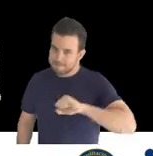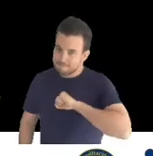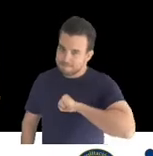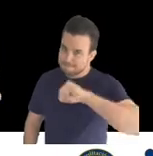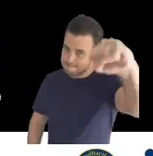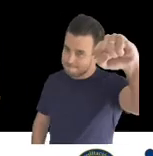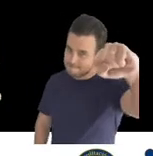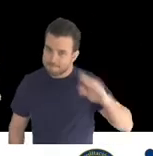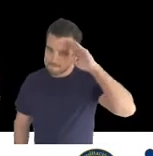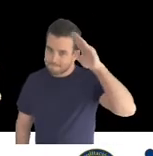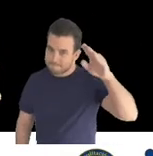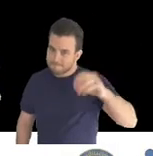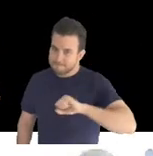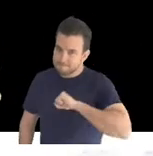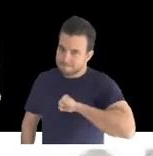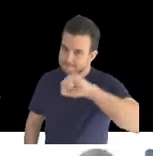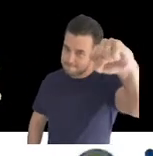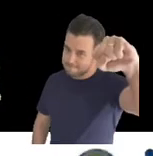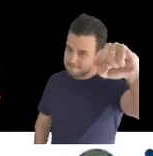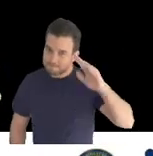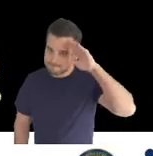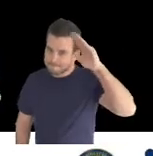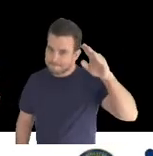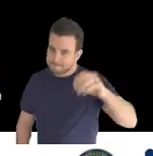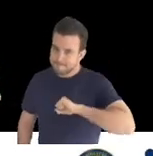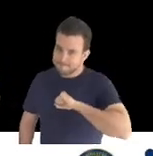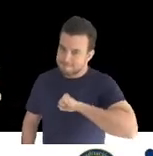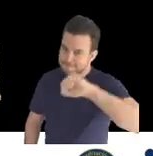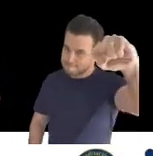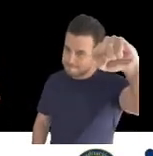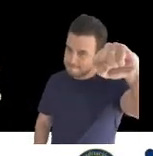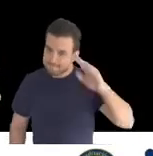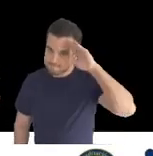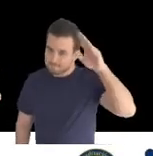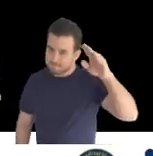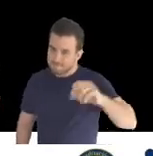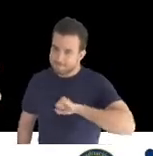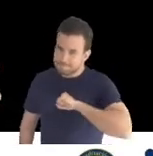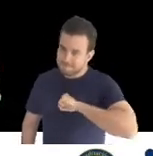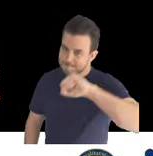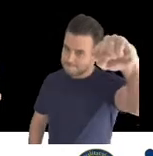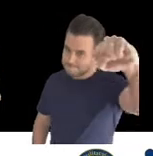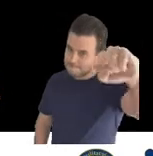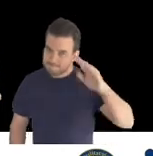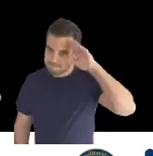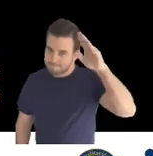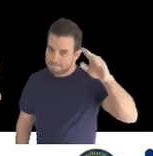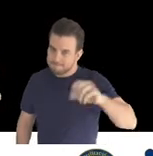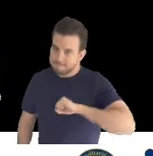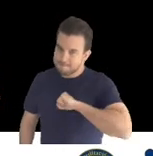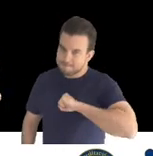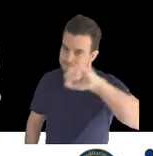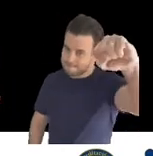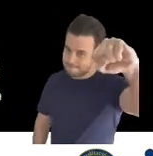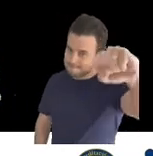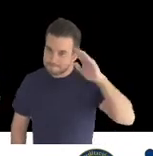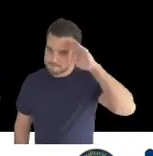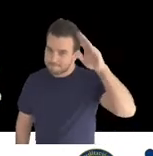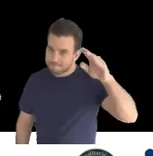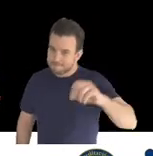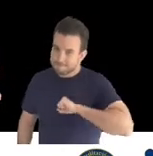apoyo en la parte del sector. También me desempeño como docente universitario, estudié en